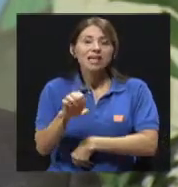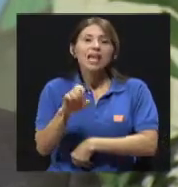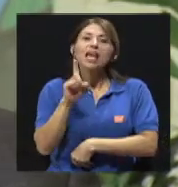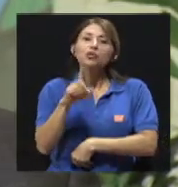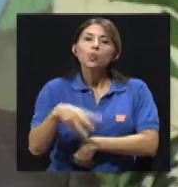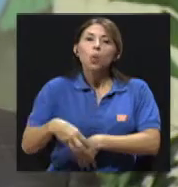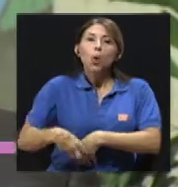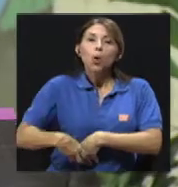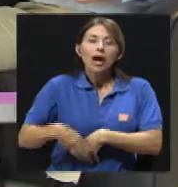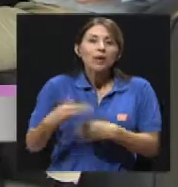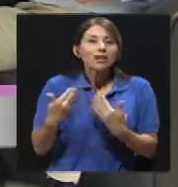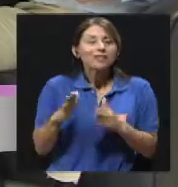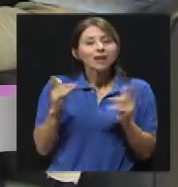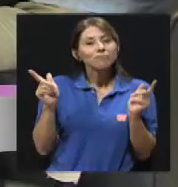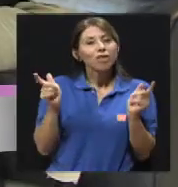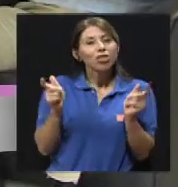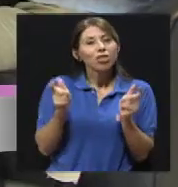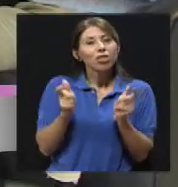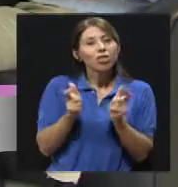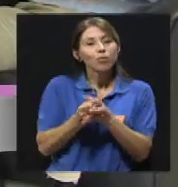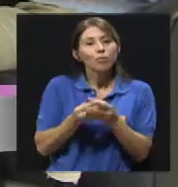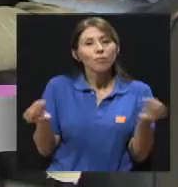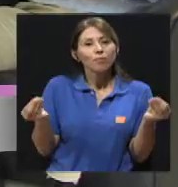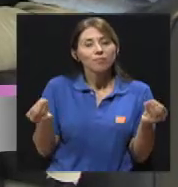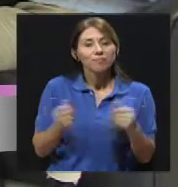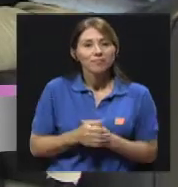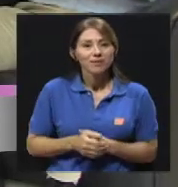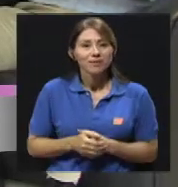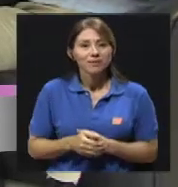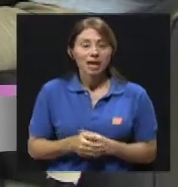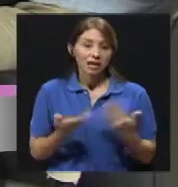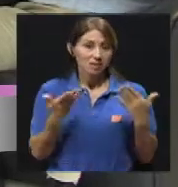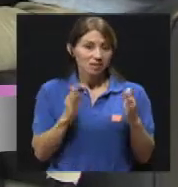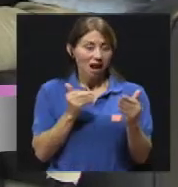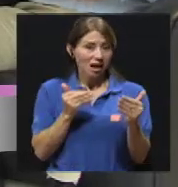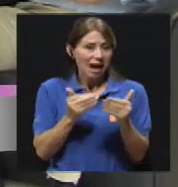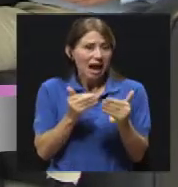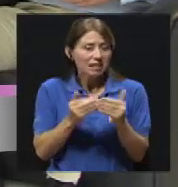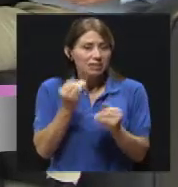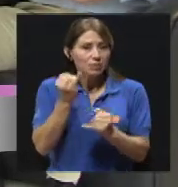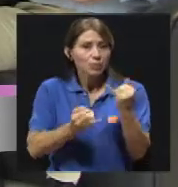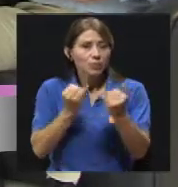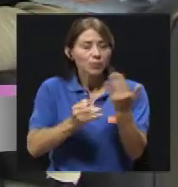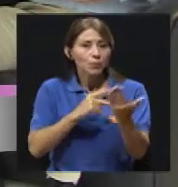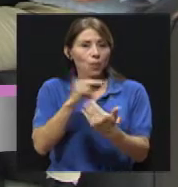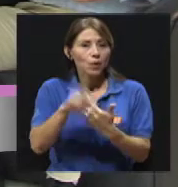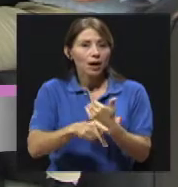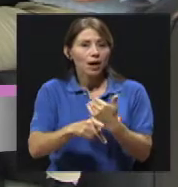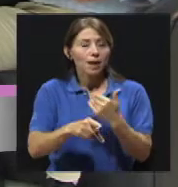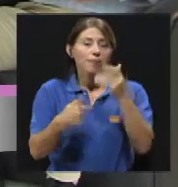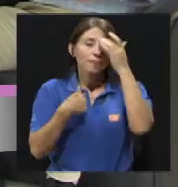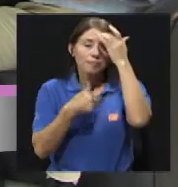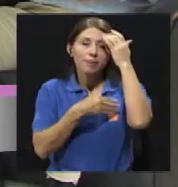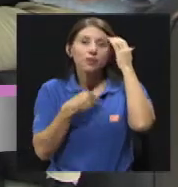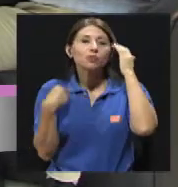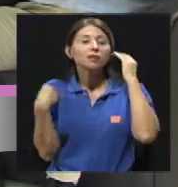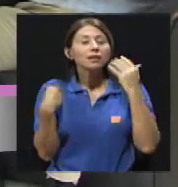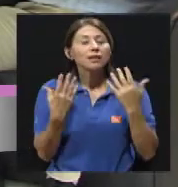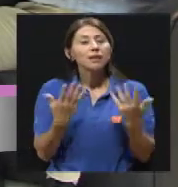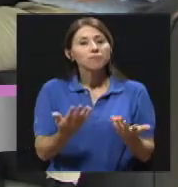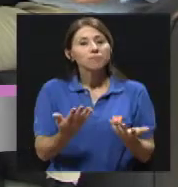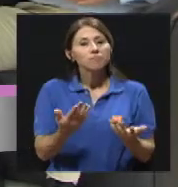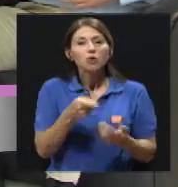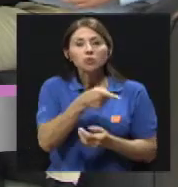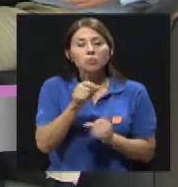Claro que sí. Ya casi vamos a ir cerrando el programa y sí me gustaría, doctor, si nos pediera